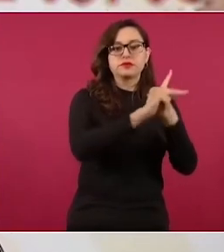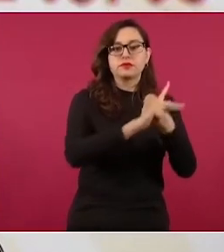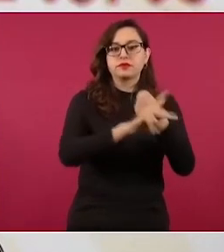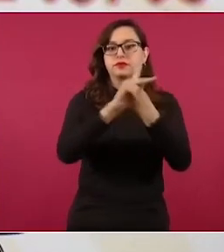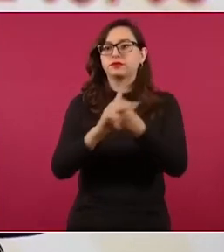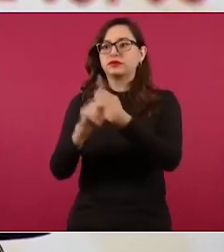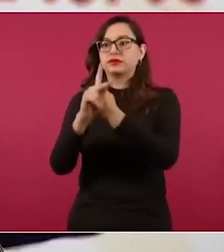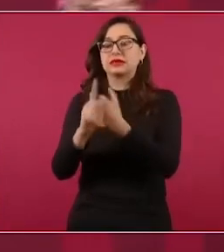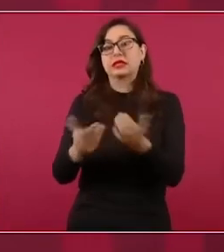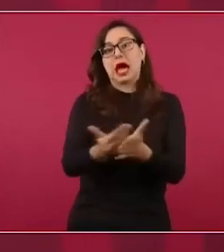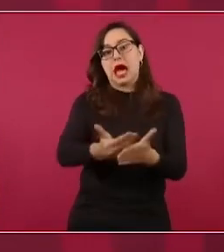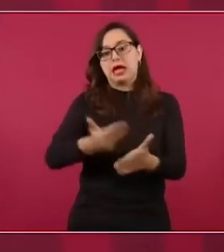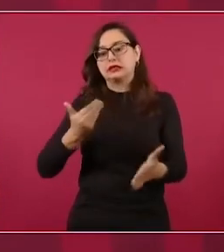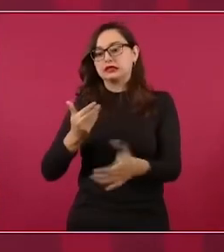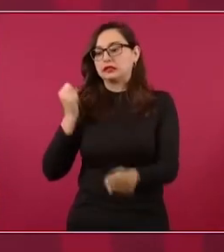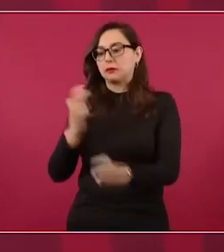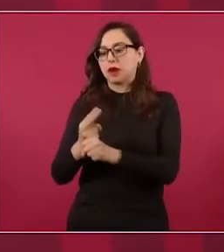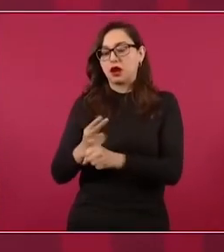anticipación.